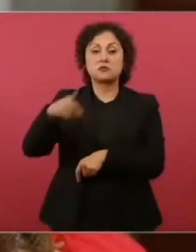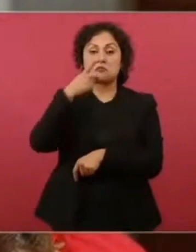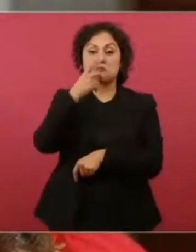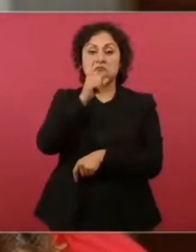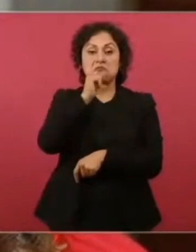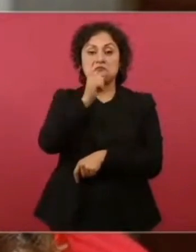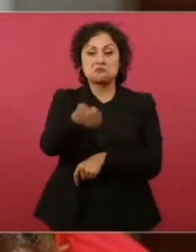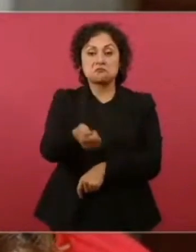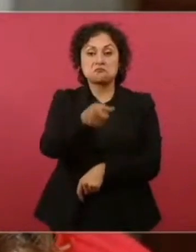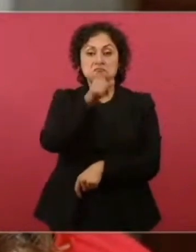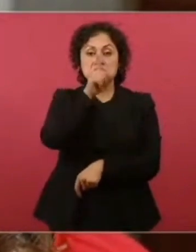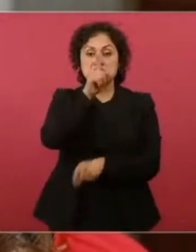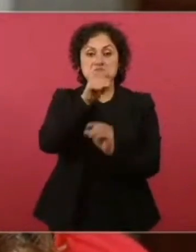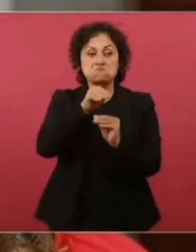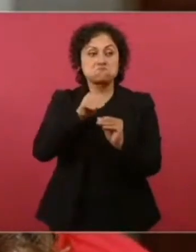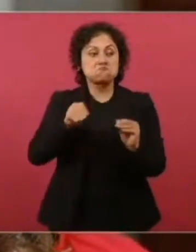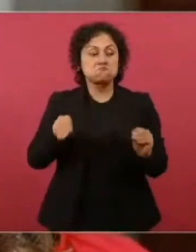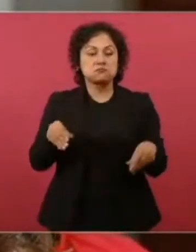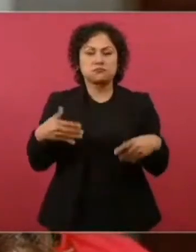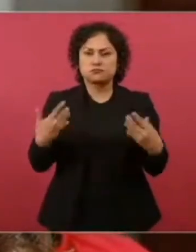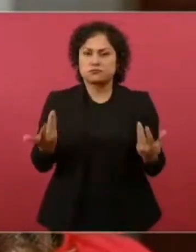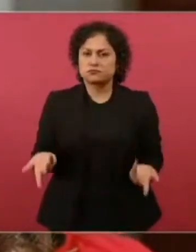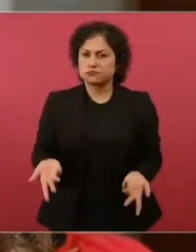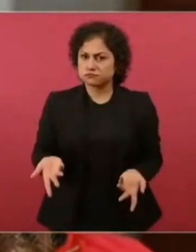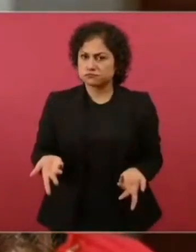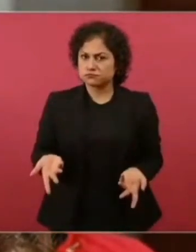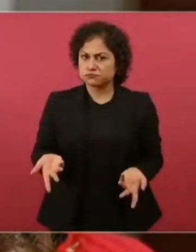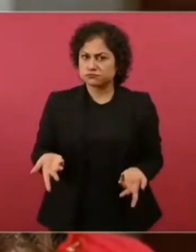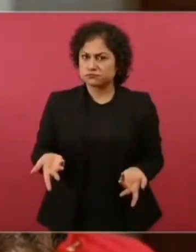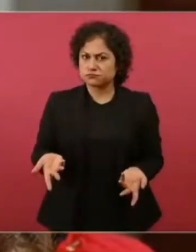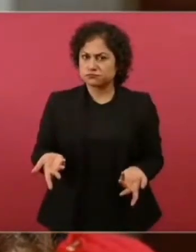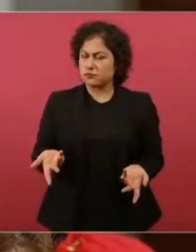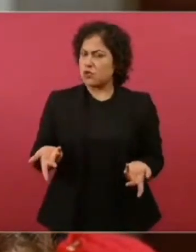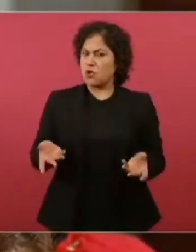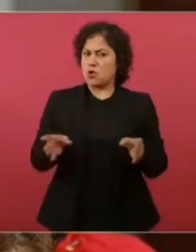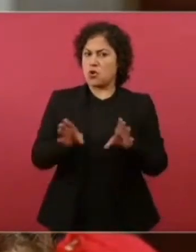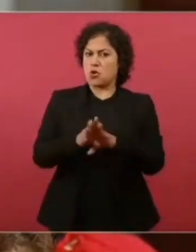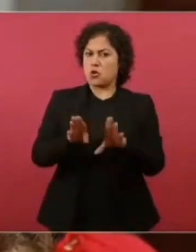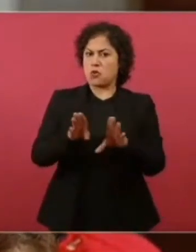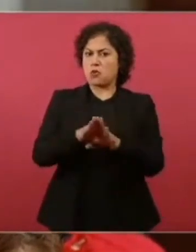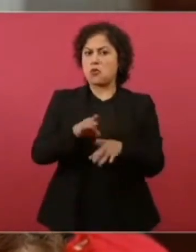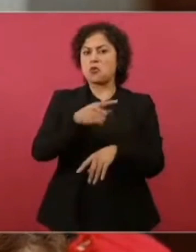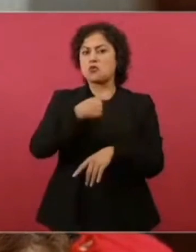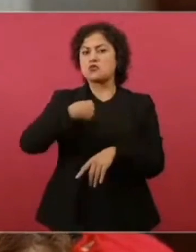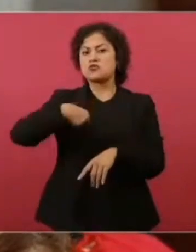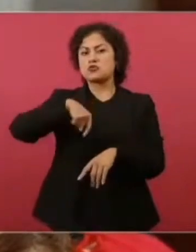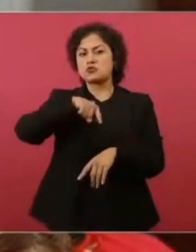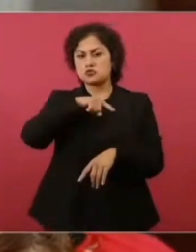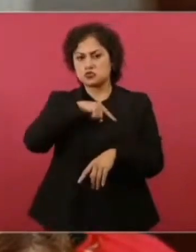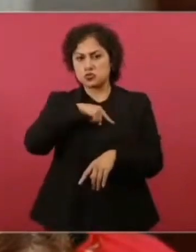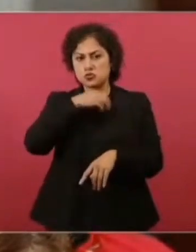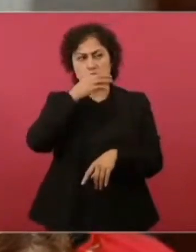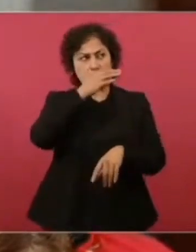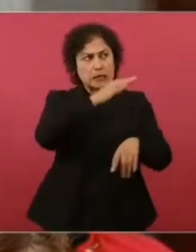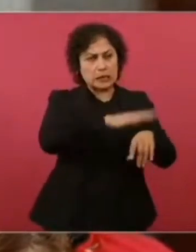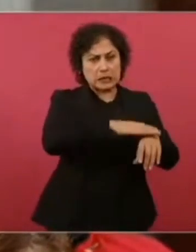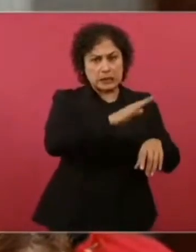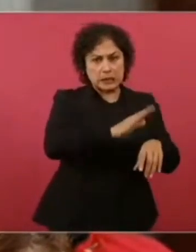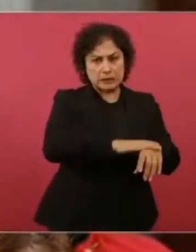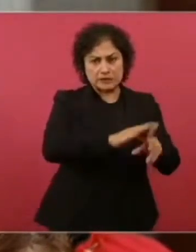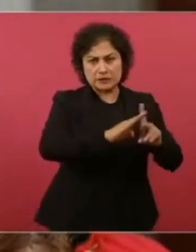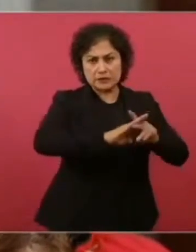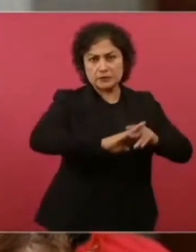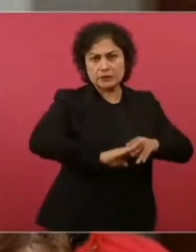posicionamiento. Entonces, ¿qué le podemos decir, presidente, en relación a esto a nuestros hermanos migrantes que están muy